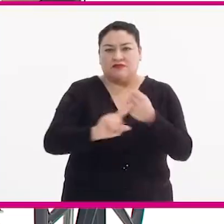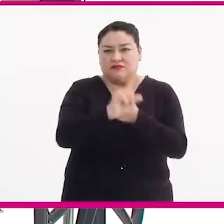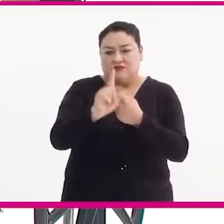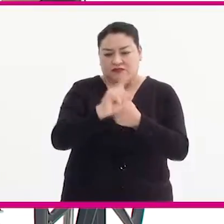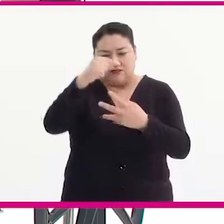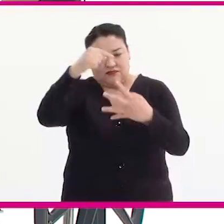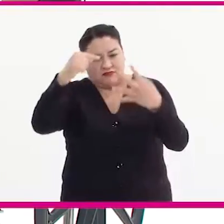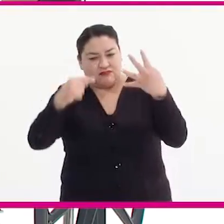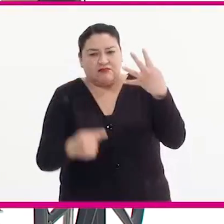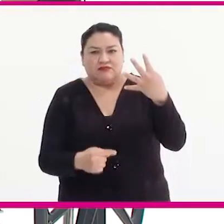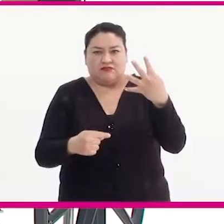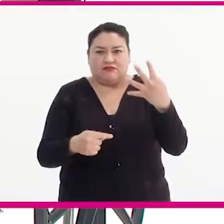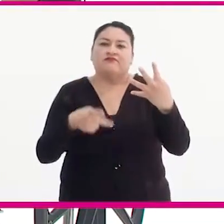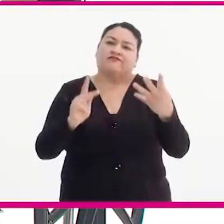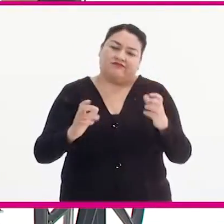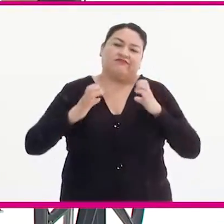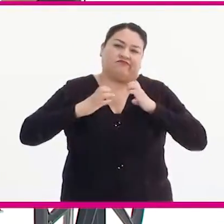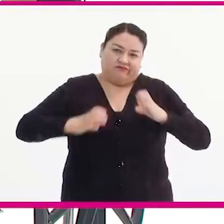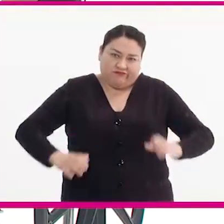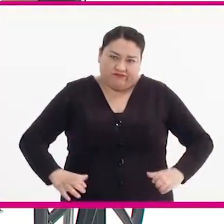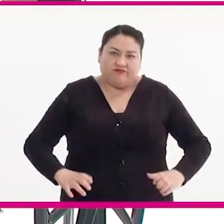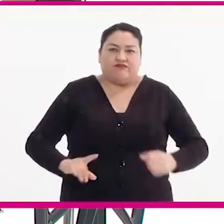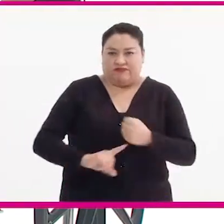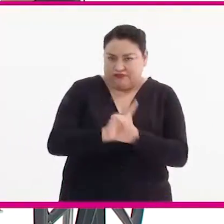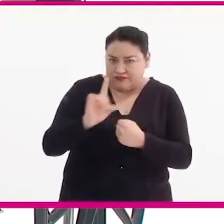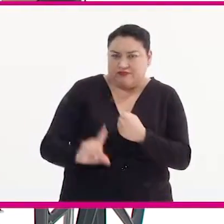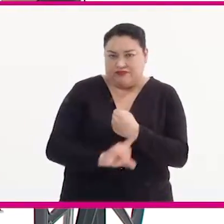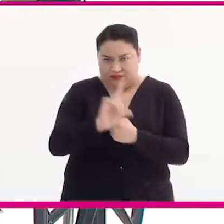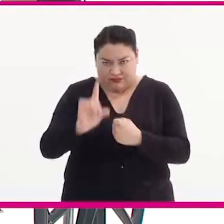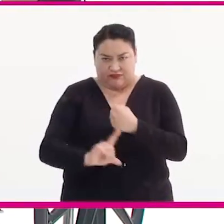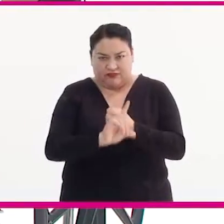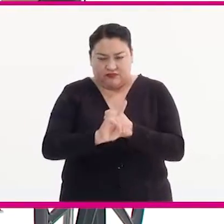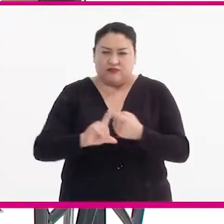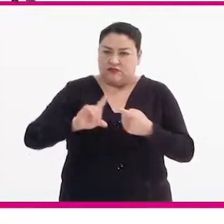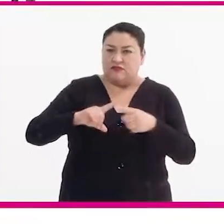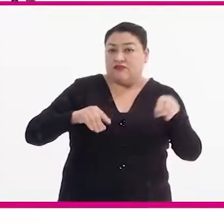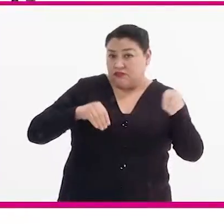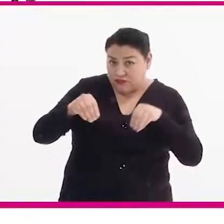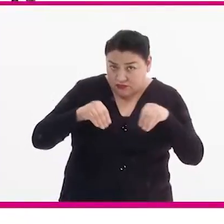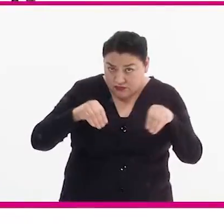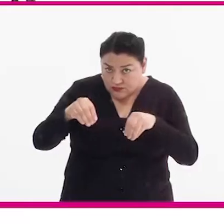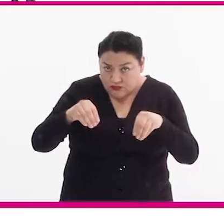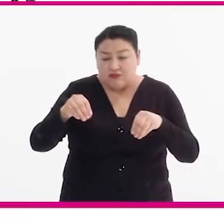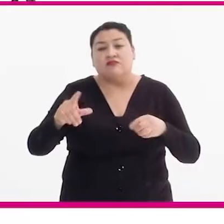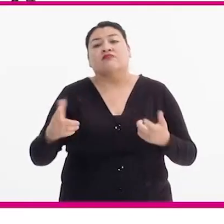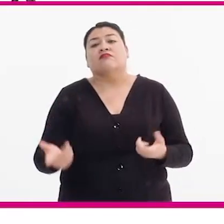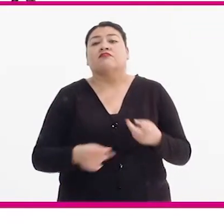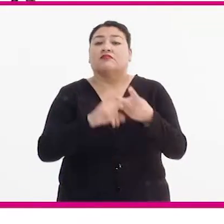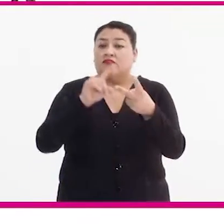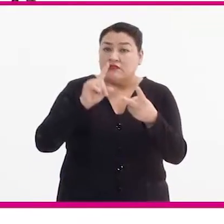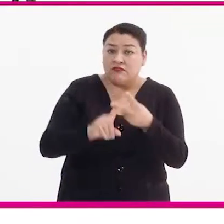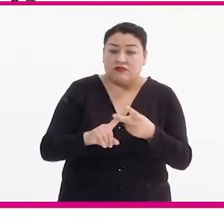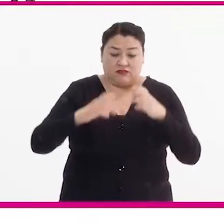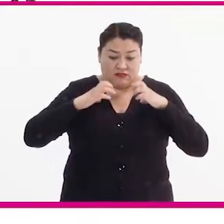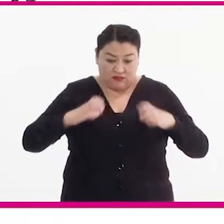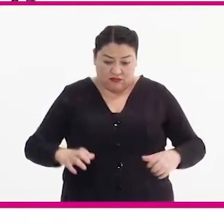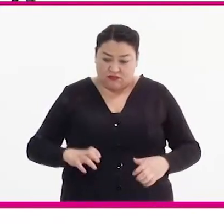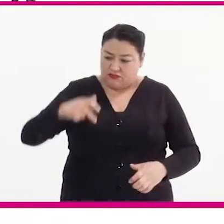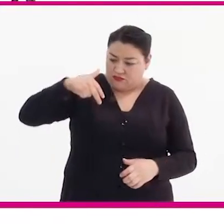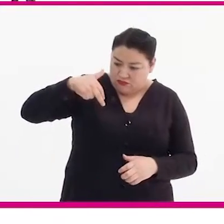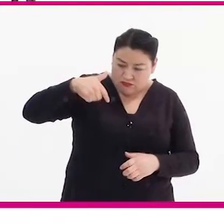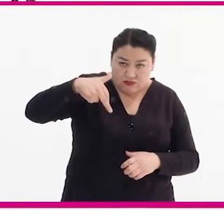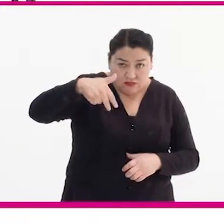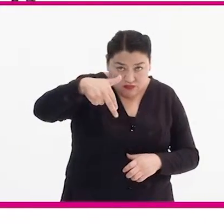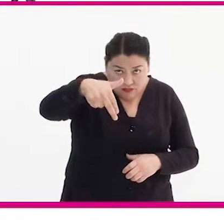que afecta la capacidad de una persona para moverse, mantener